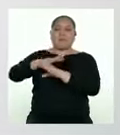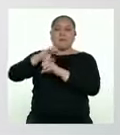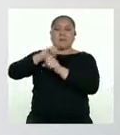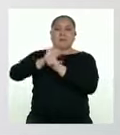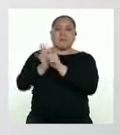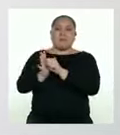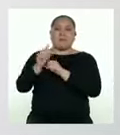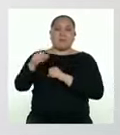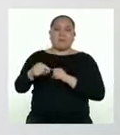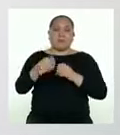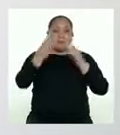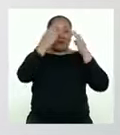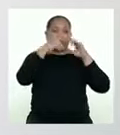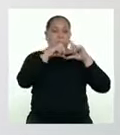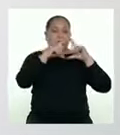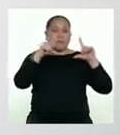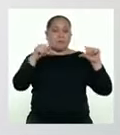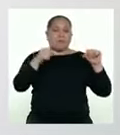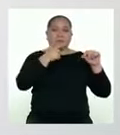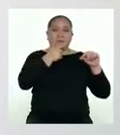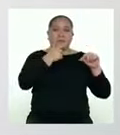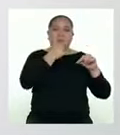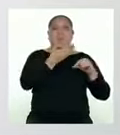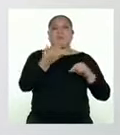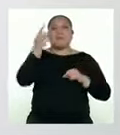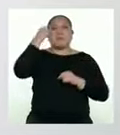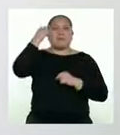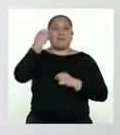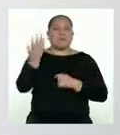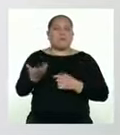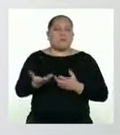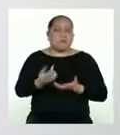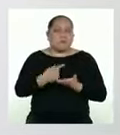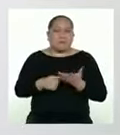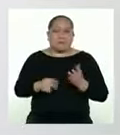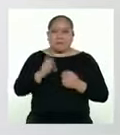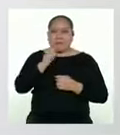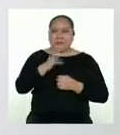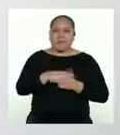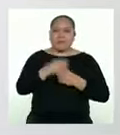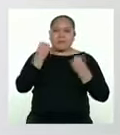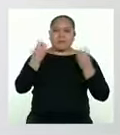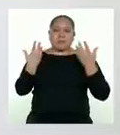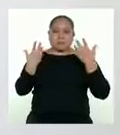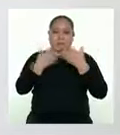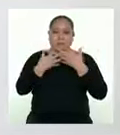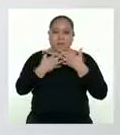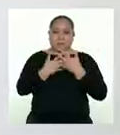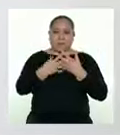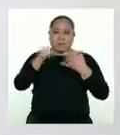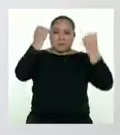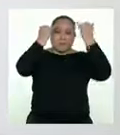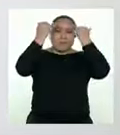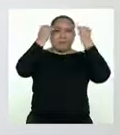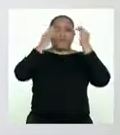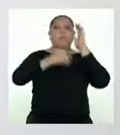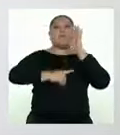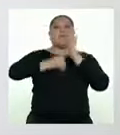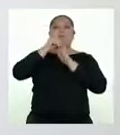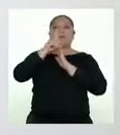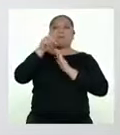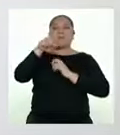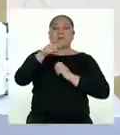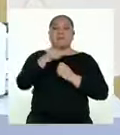se desarrolla en el recuadro amarillo, ¿qué función creen que cumple y cómo se relaciona con la idea desarrollada en el